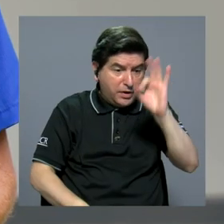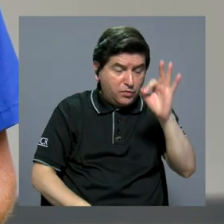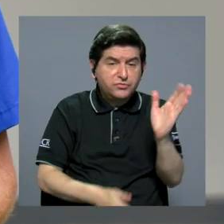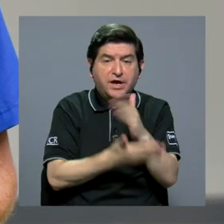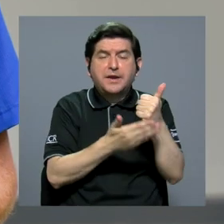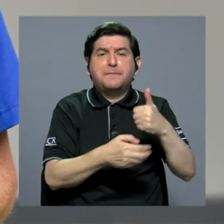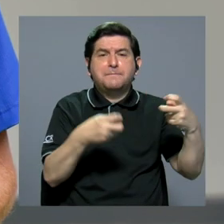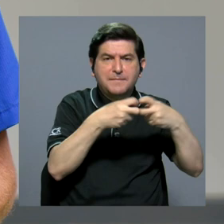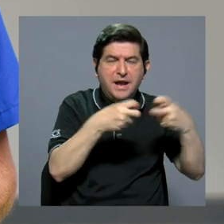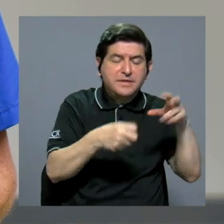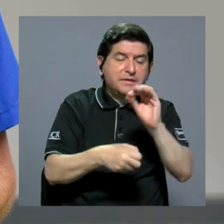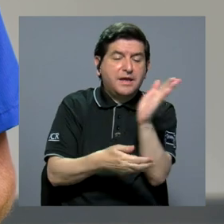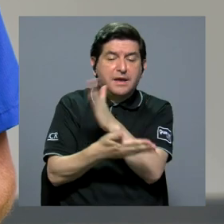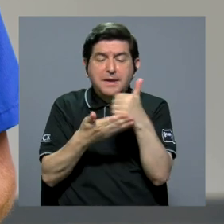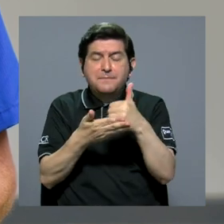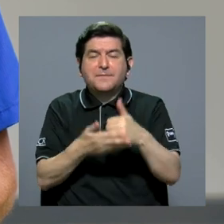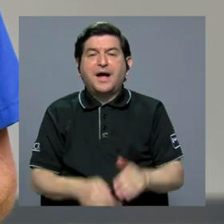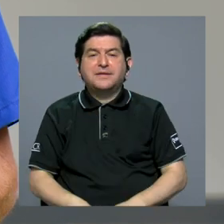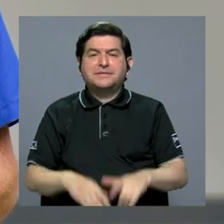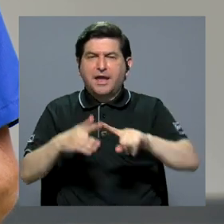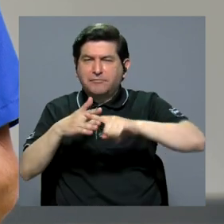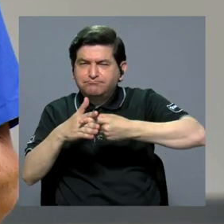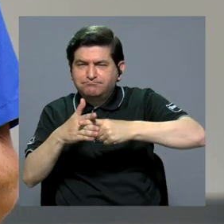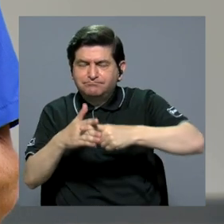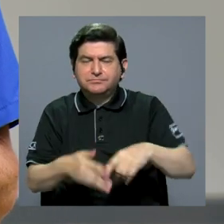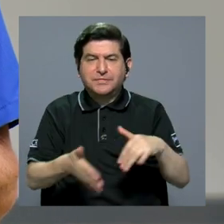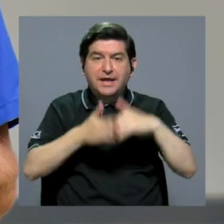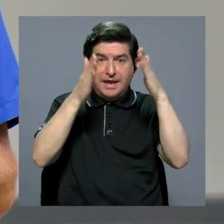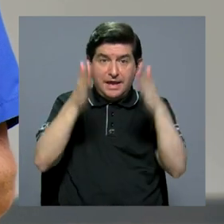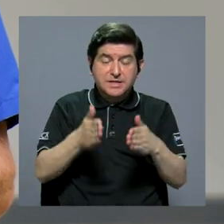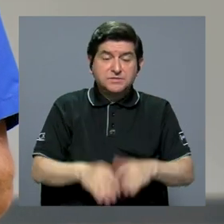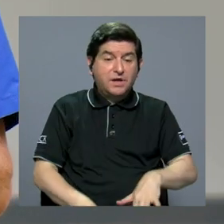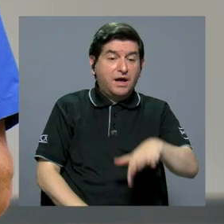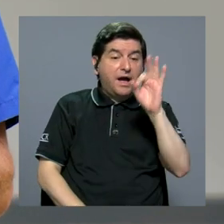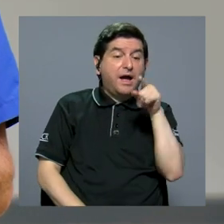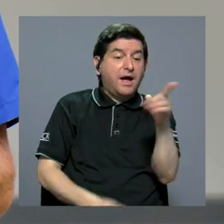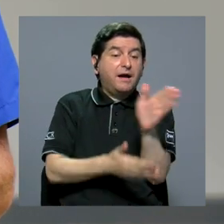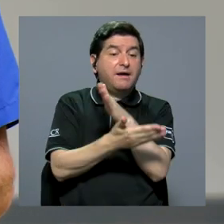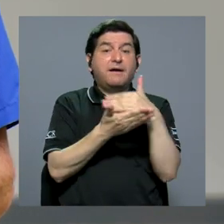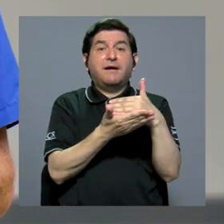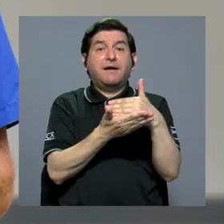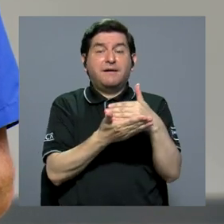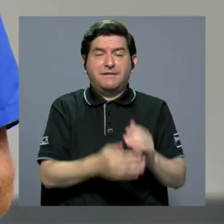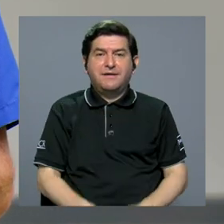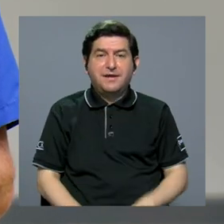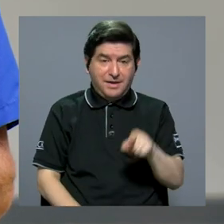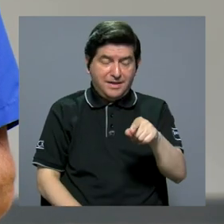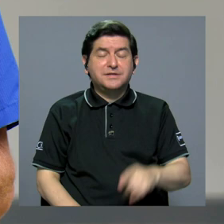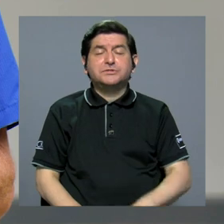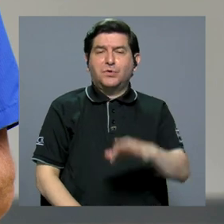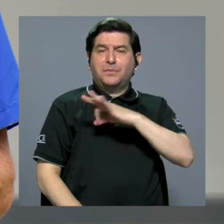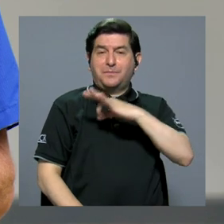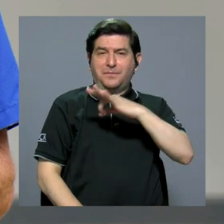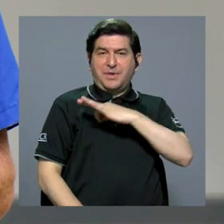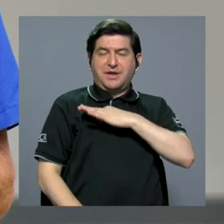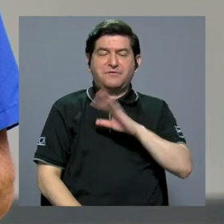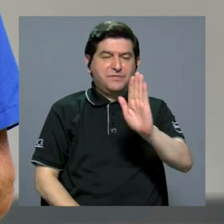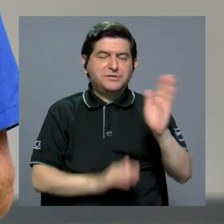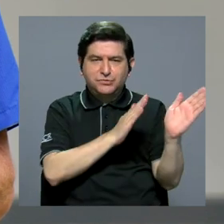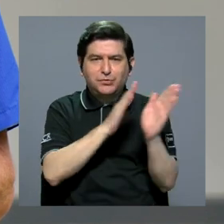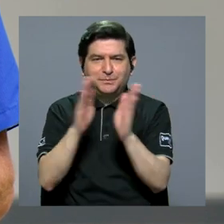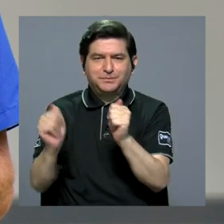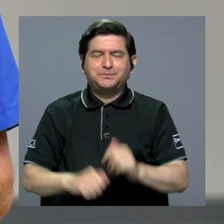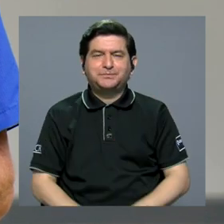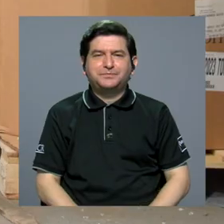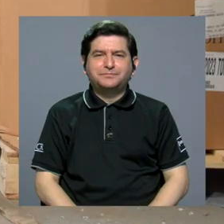componentes electrónicos y mecánicos. Entonces, que el estudiante descubra esas piezas va ser un, digamos, un plus que